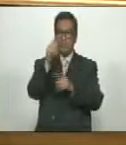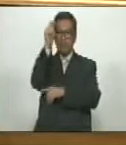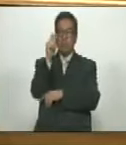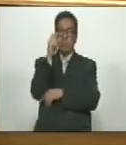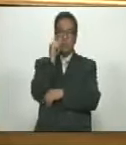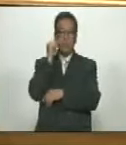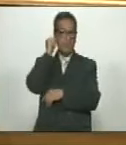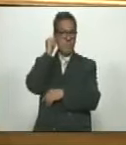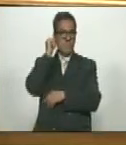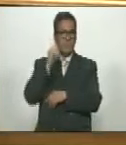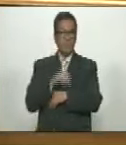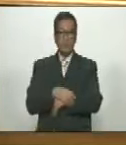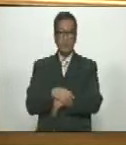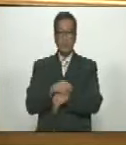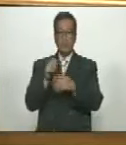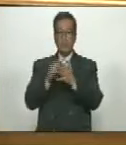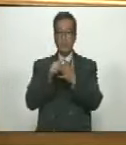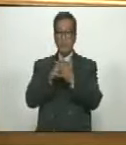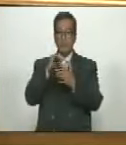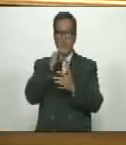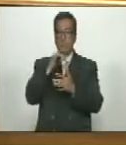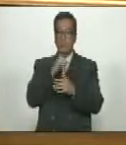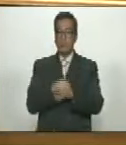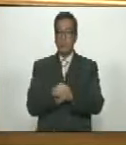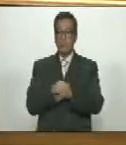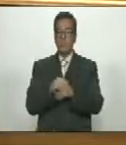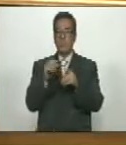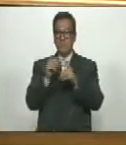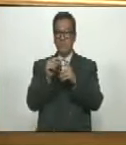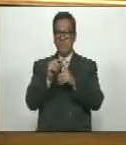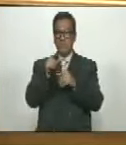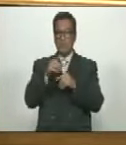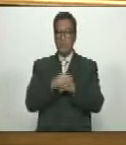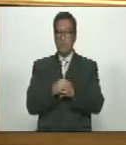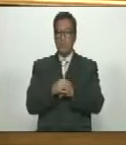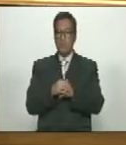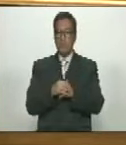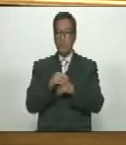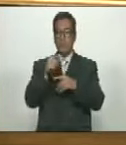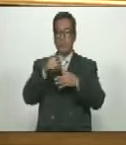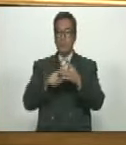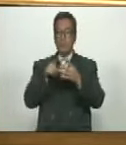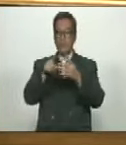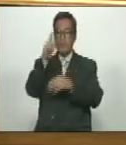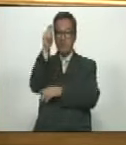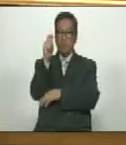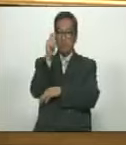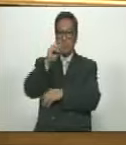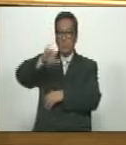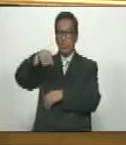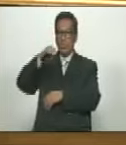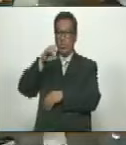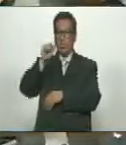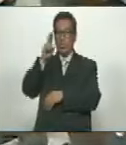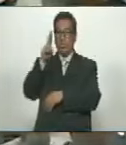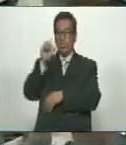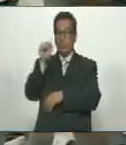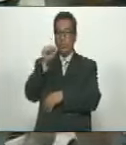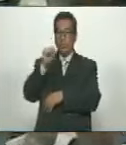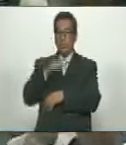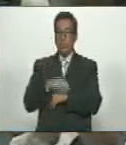diputadas y los diputados, puntos de información, opiniones. Dejo en el derecho de palabra al diputado Jesús Pérez.